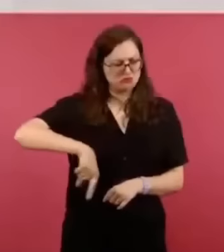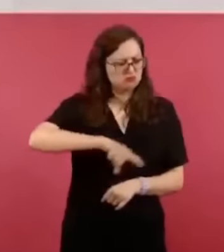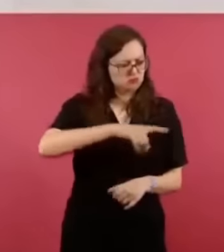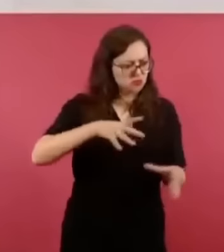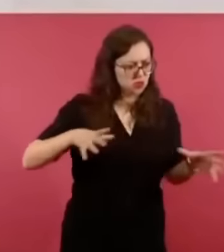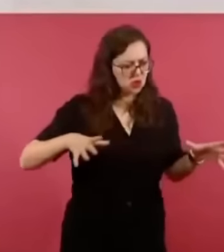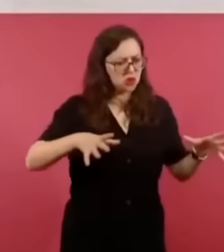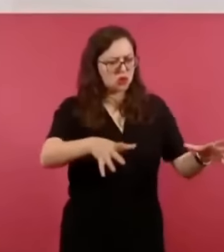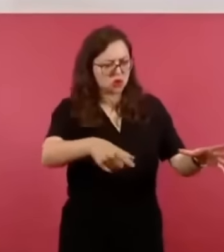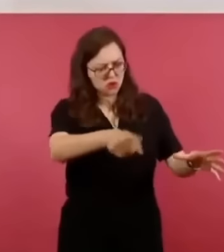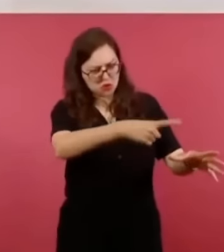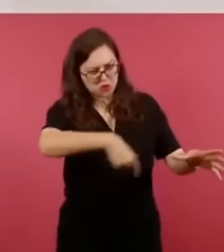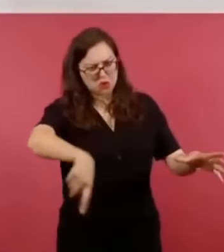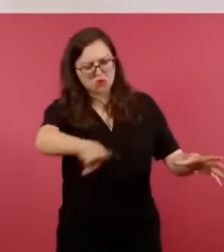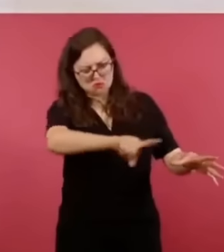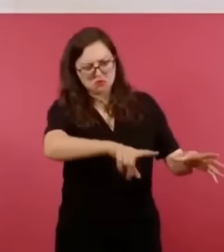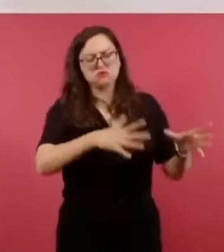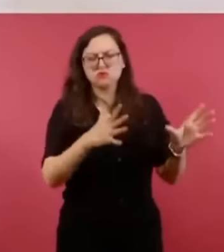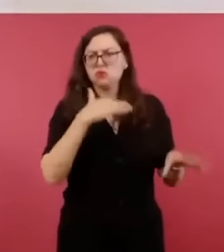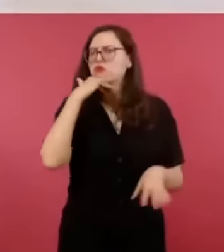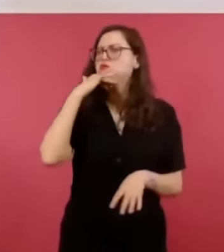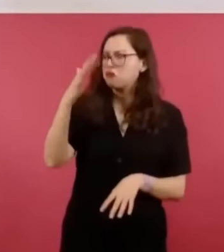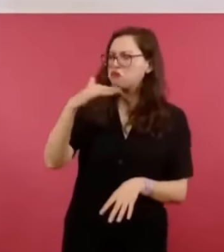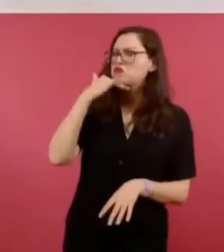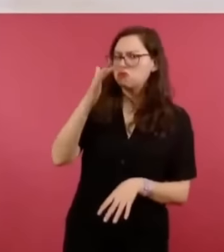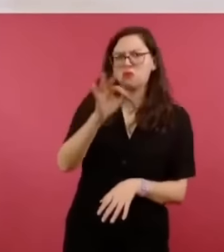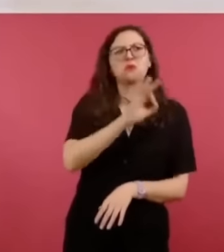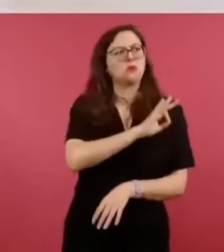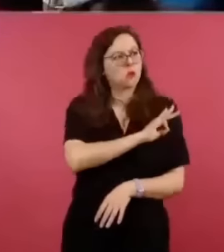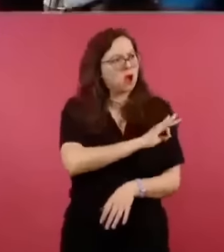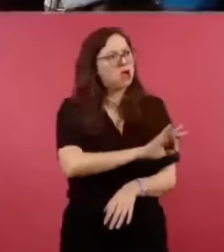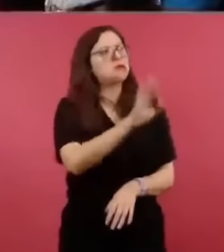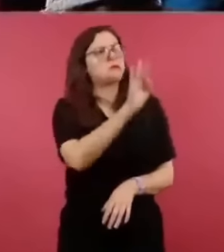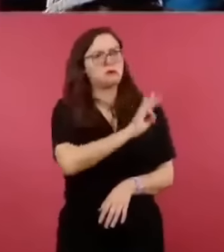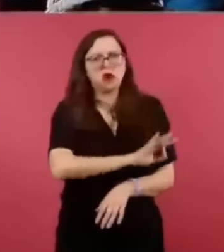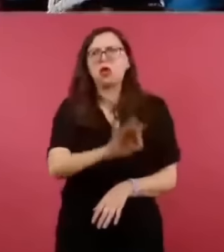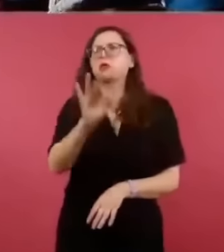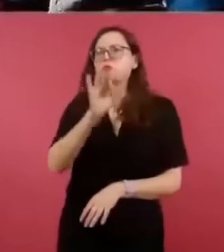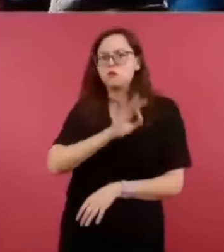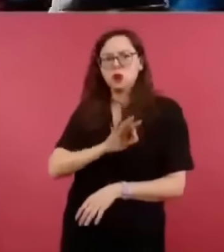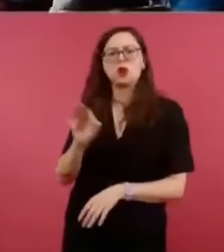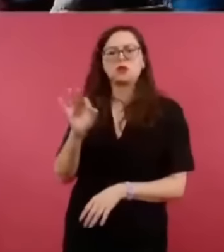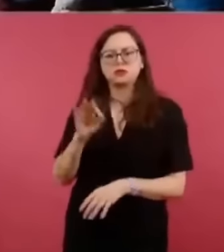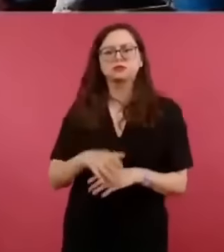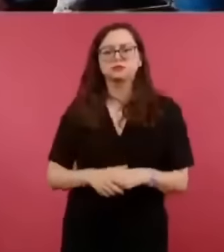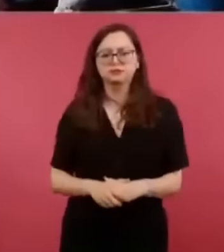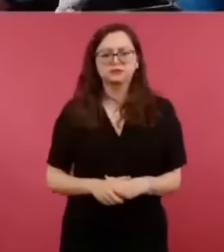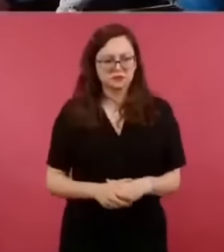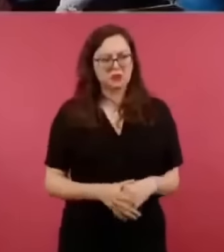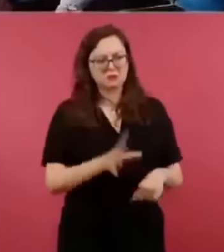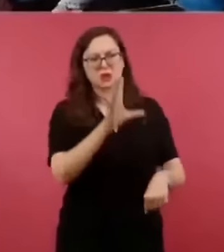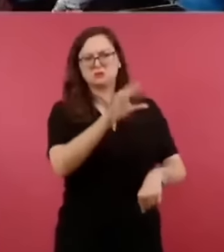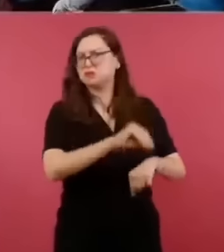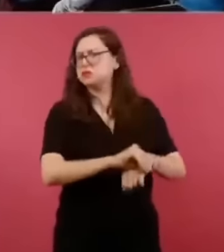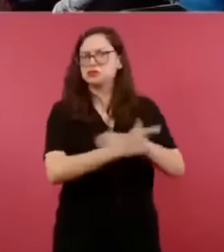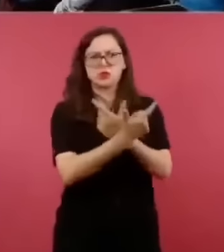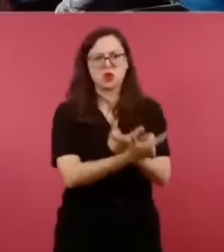porque los corruptos son otros